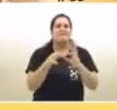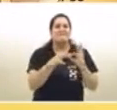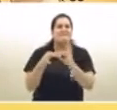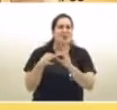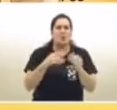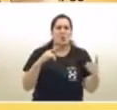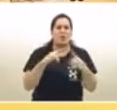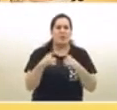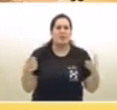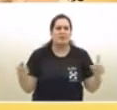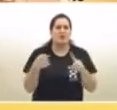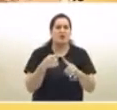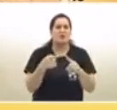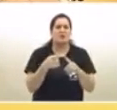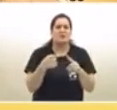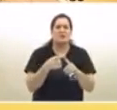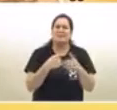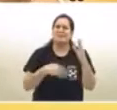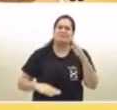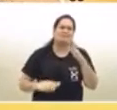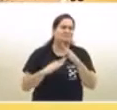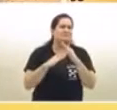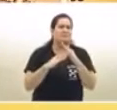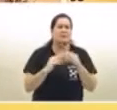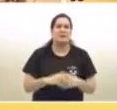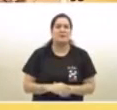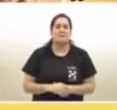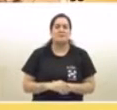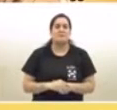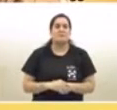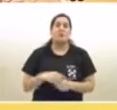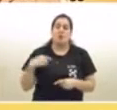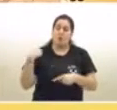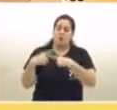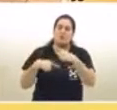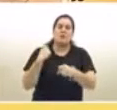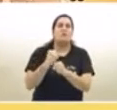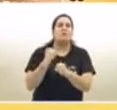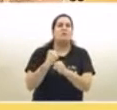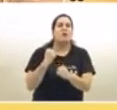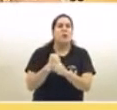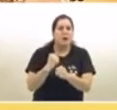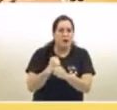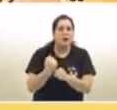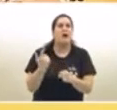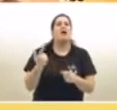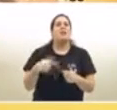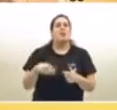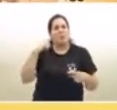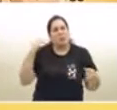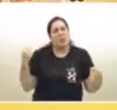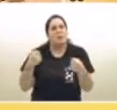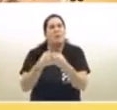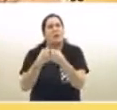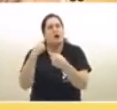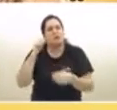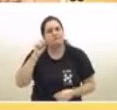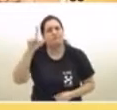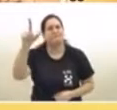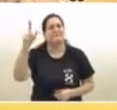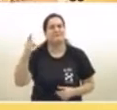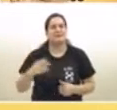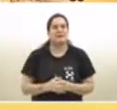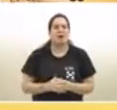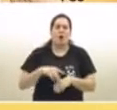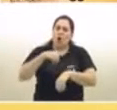entre los maestros y los chicos. Vamos a seguir trabajando para ponernos de acuerdo. Las horas que haga falta nos sentaremos a trabajar para